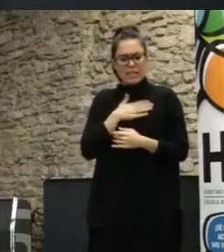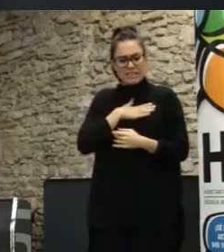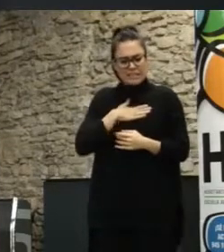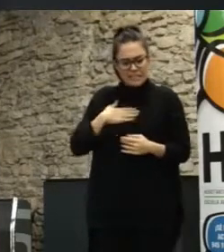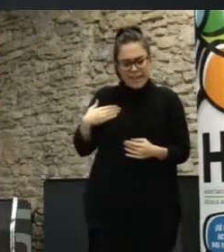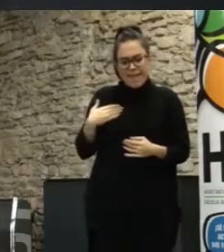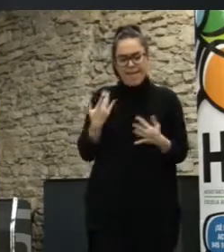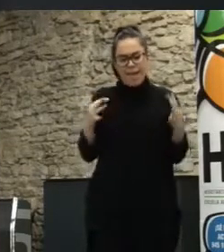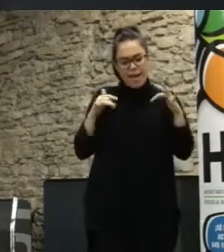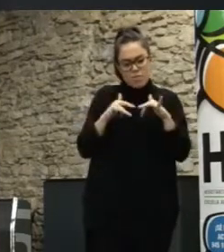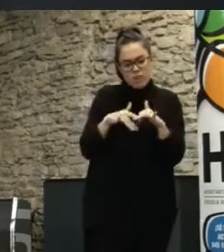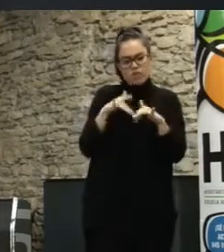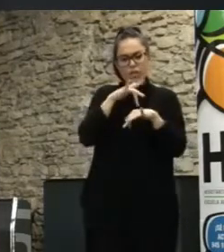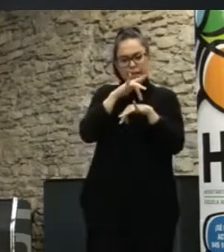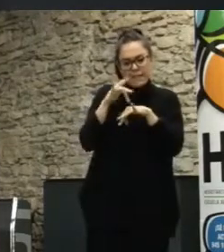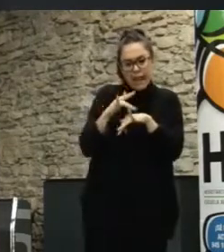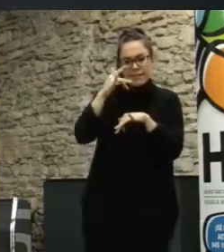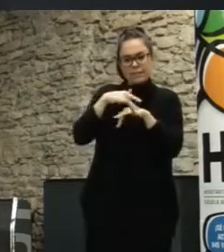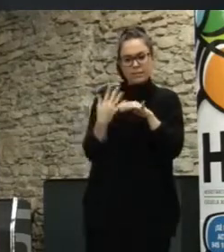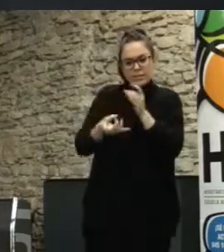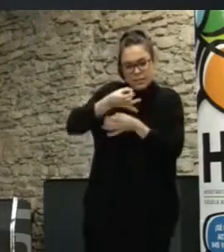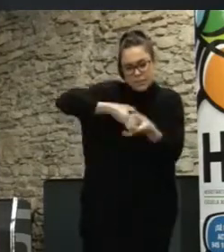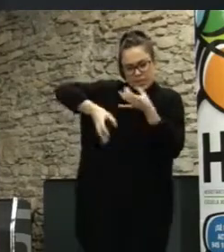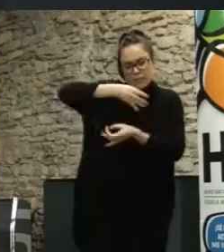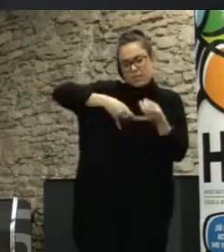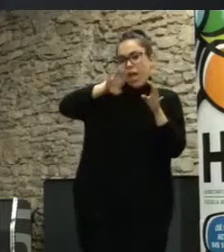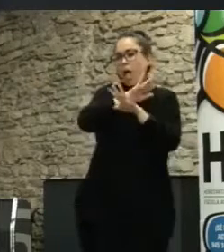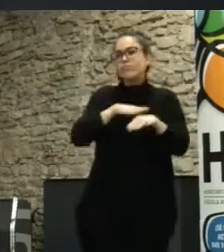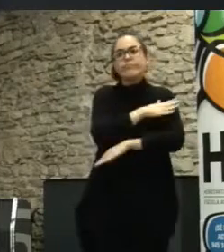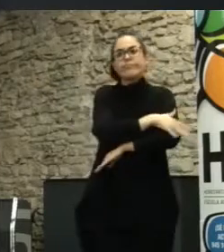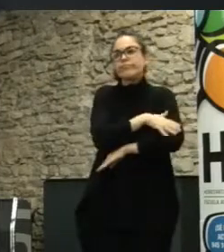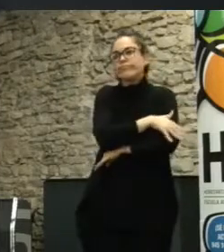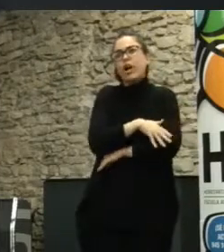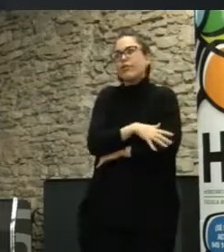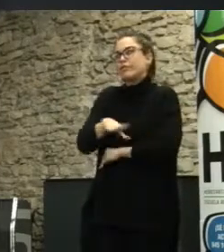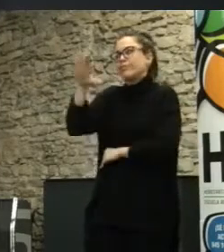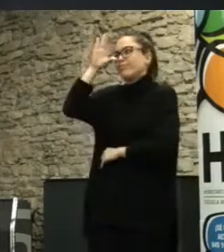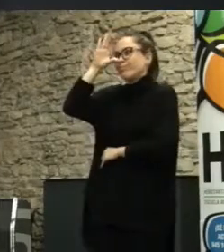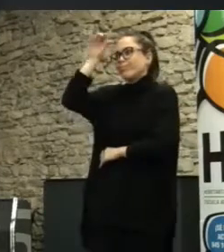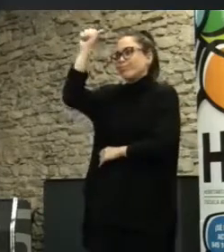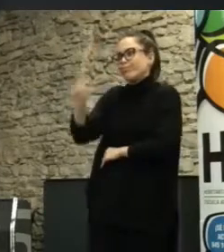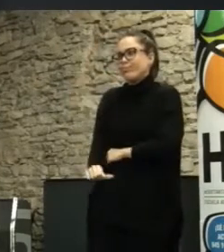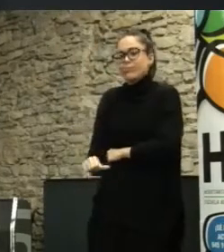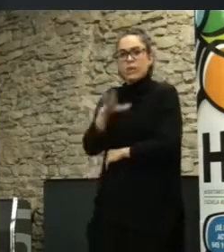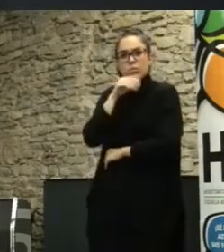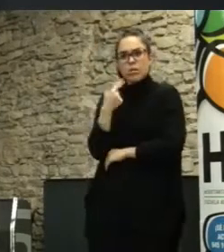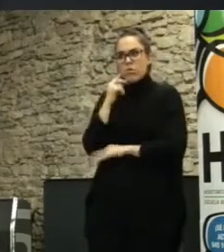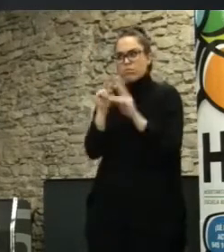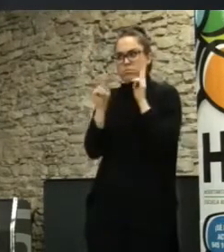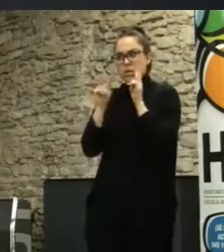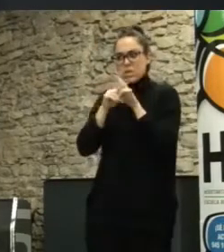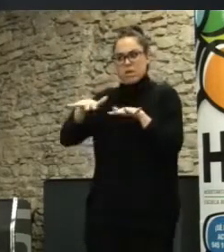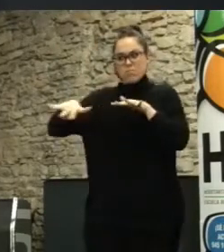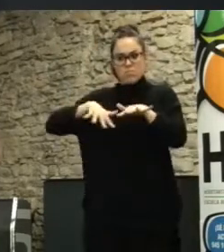en wikis, muy desde la gente y el gobierno no tuvo otra que escuchar del gran movimiento que estaba surgiendo para defender la